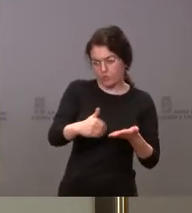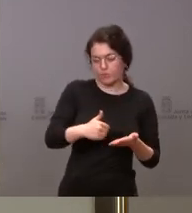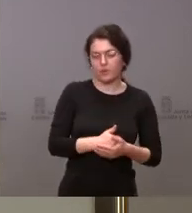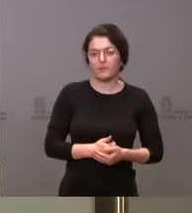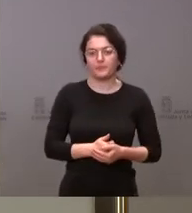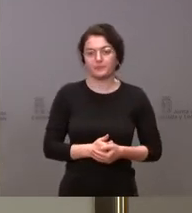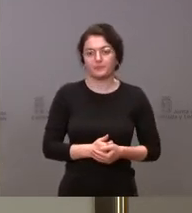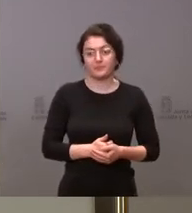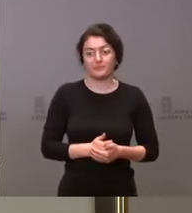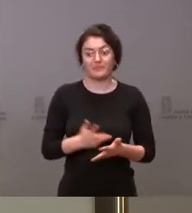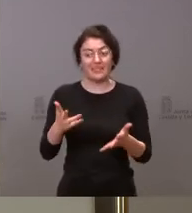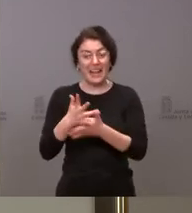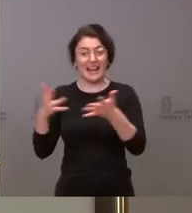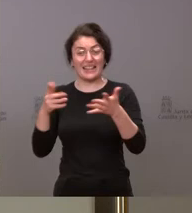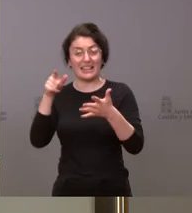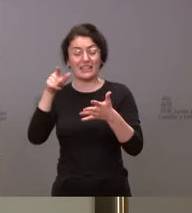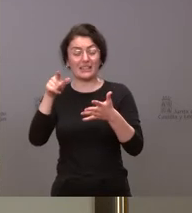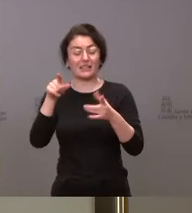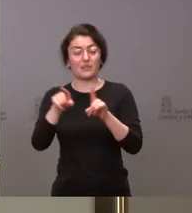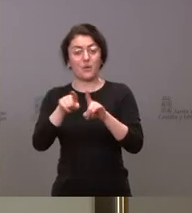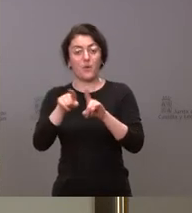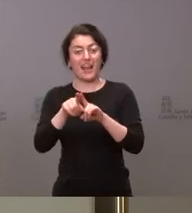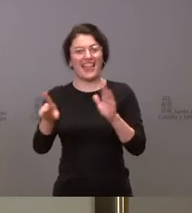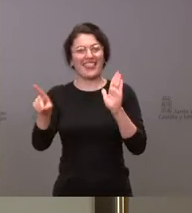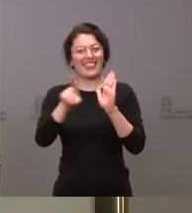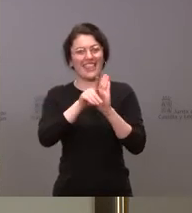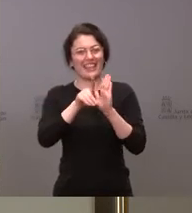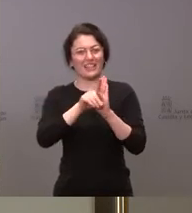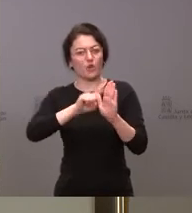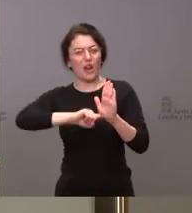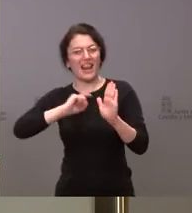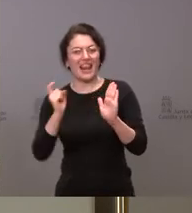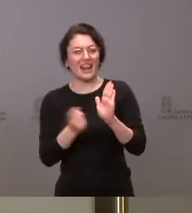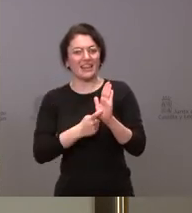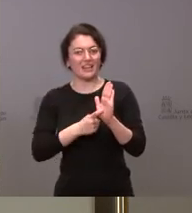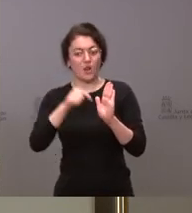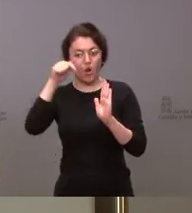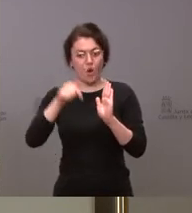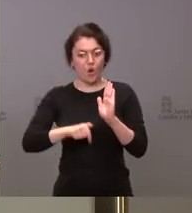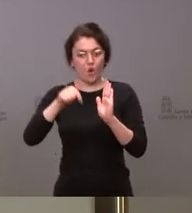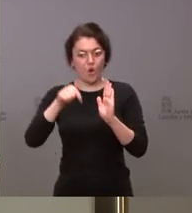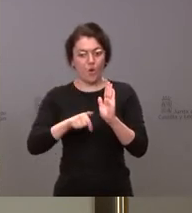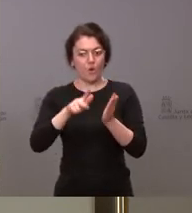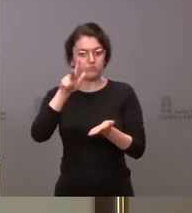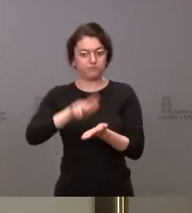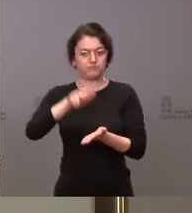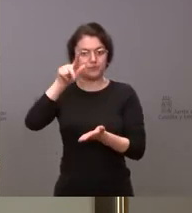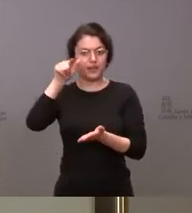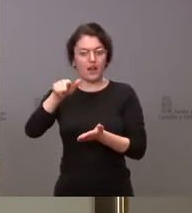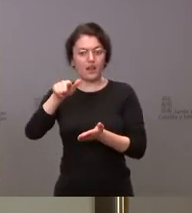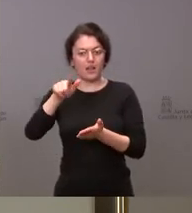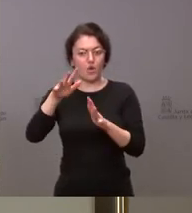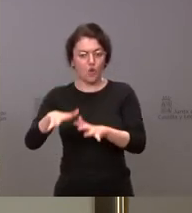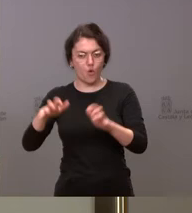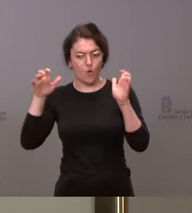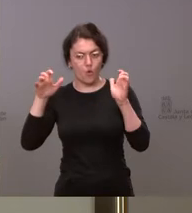grandes, el decreto ley que se convalidará hoy en el Congreso de los Diputados, lo que hacía es